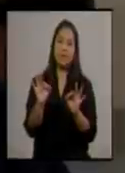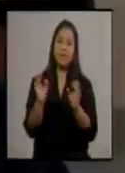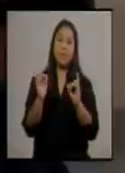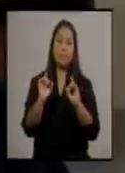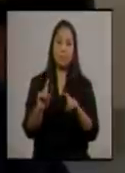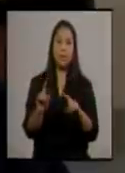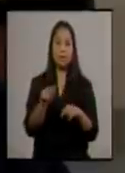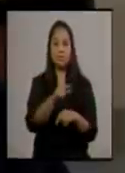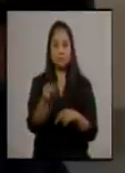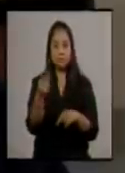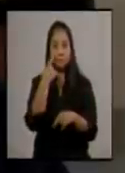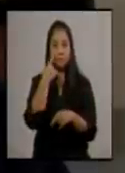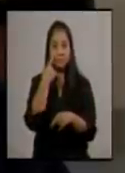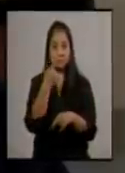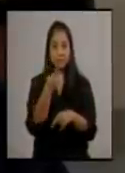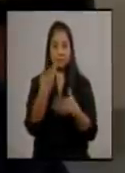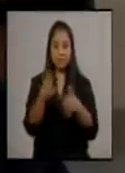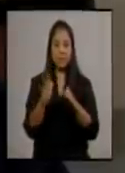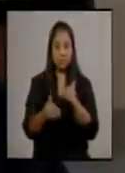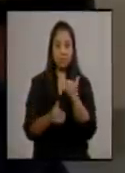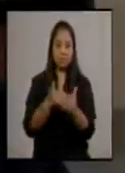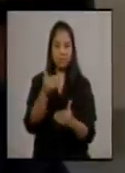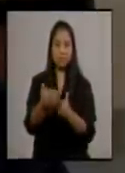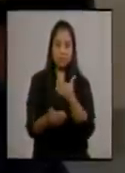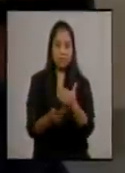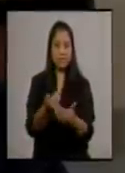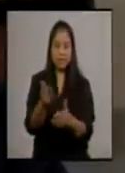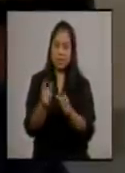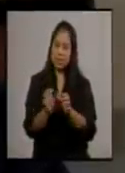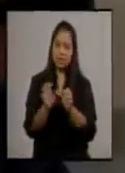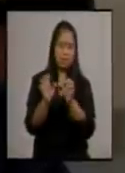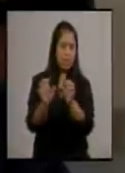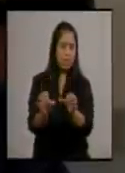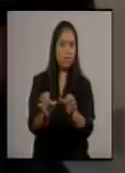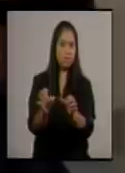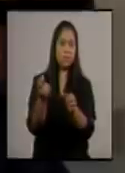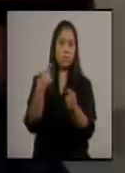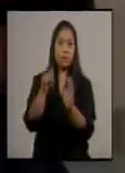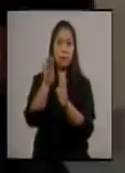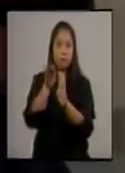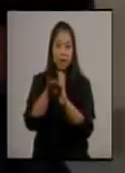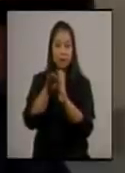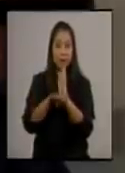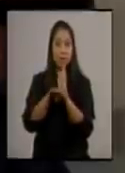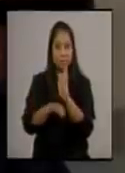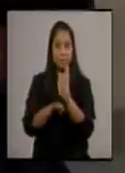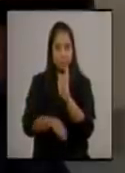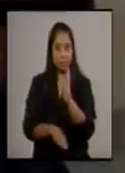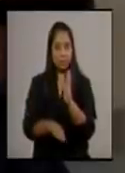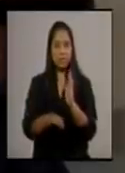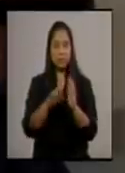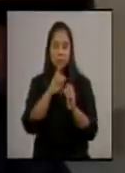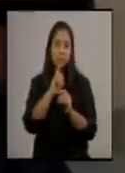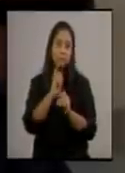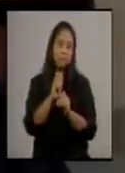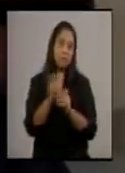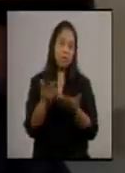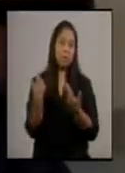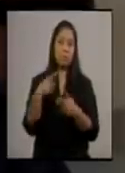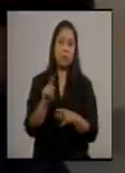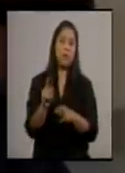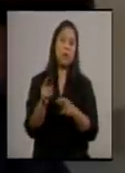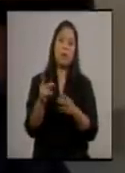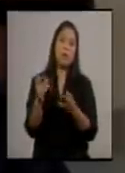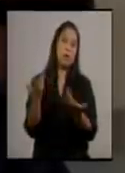deberíamos de irnos, seguir encaminándonos, haciendo el esfuerzo a que eso sea así, para que podamos pronto